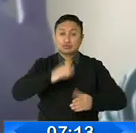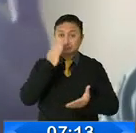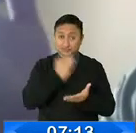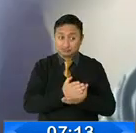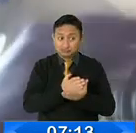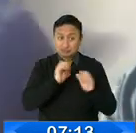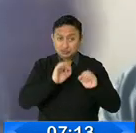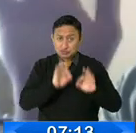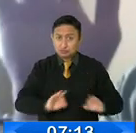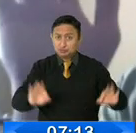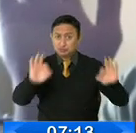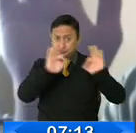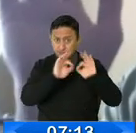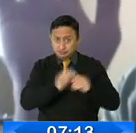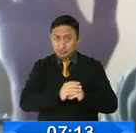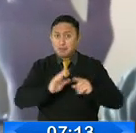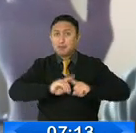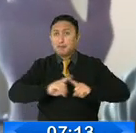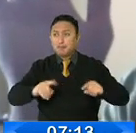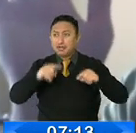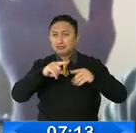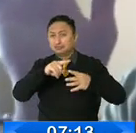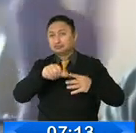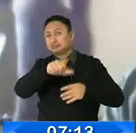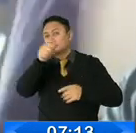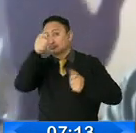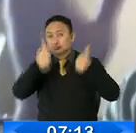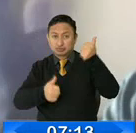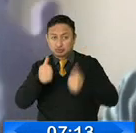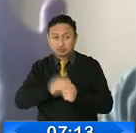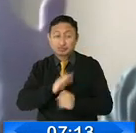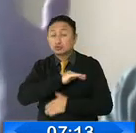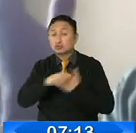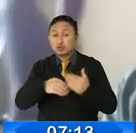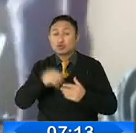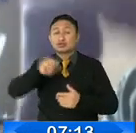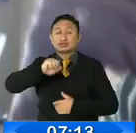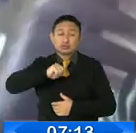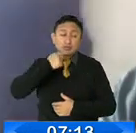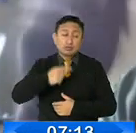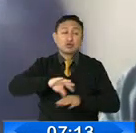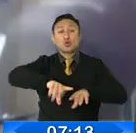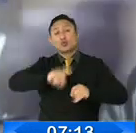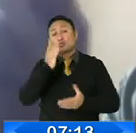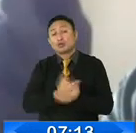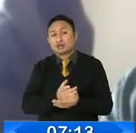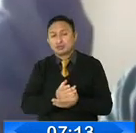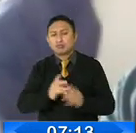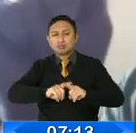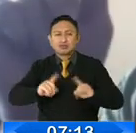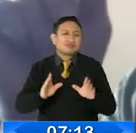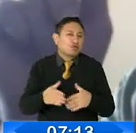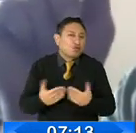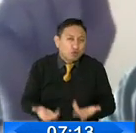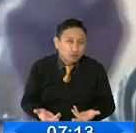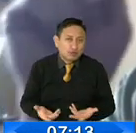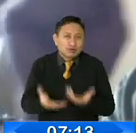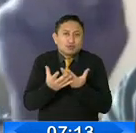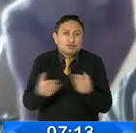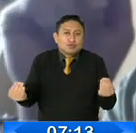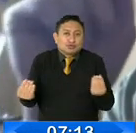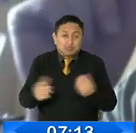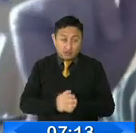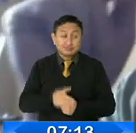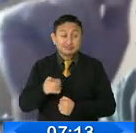pero es un tema que es transversal a todos los candidatos, todos nos van a hablar de eso. El problema es cómo resolver el problema de la corrupción, eso sí que es